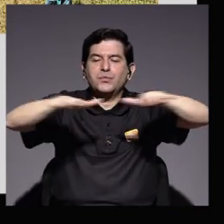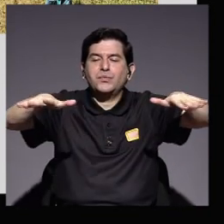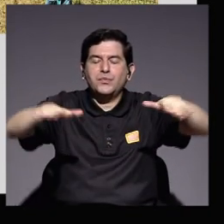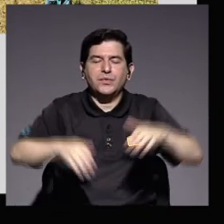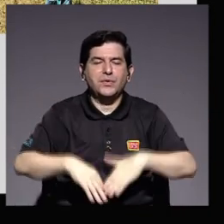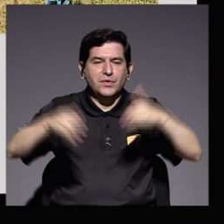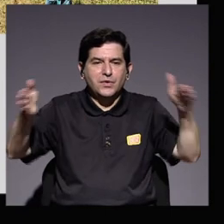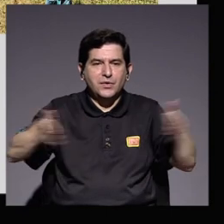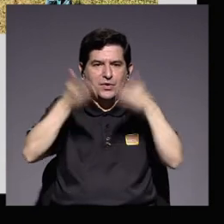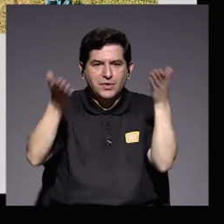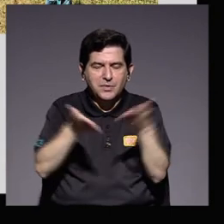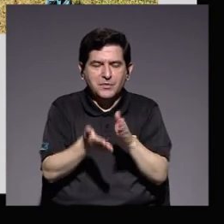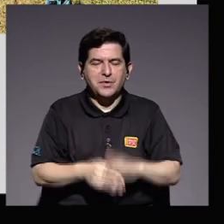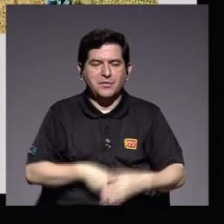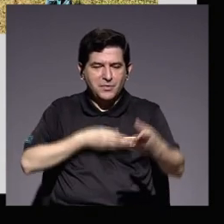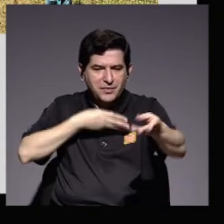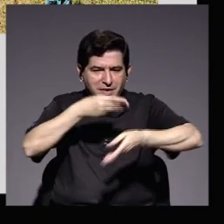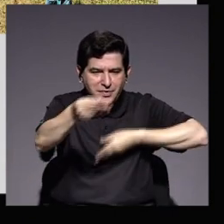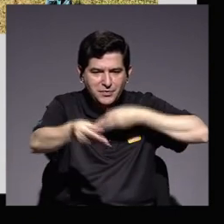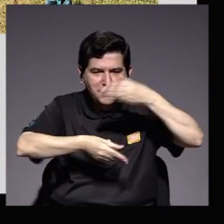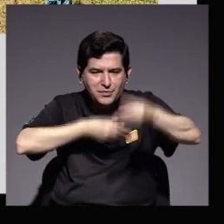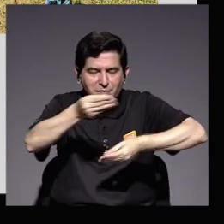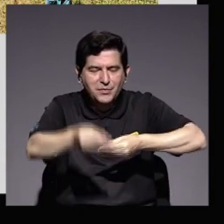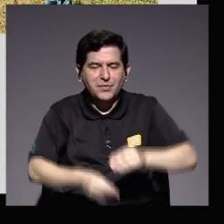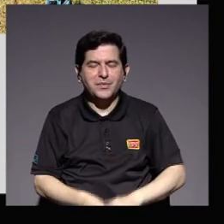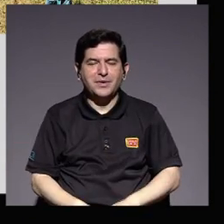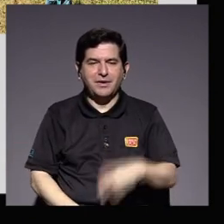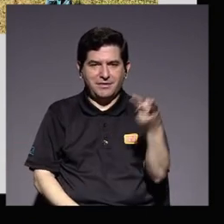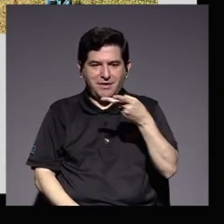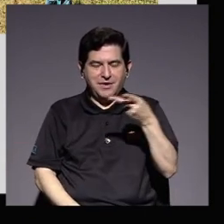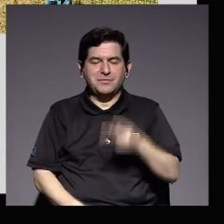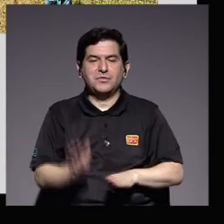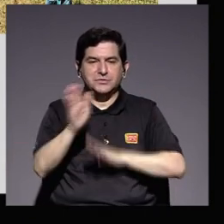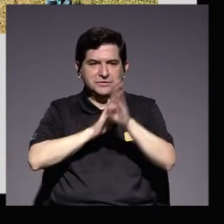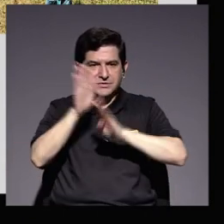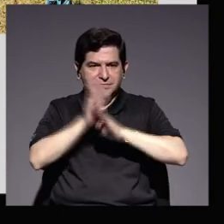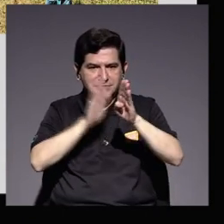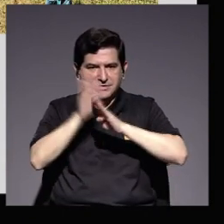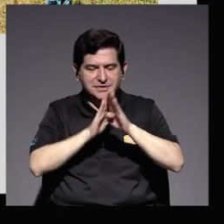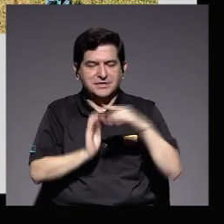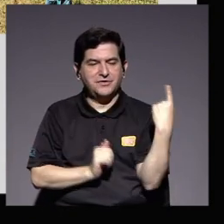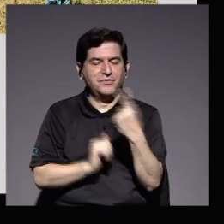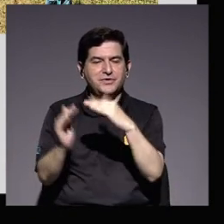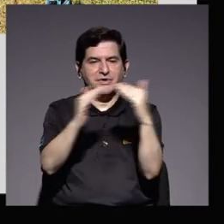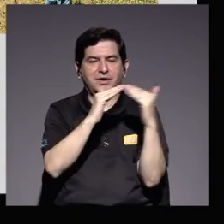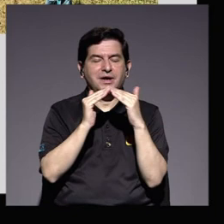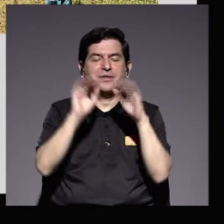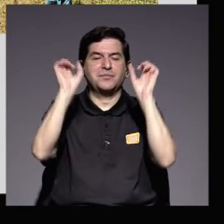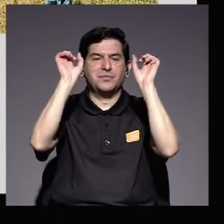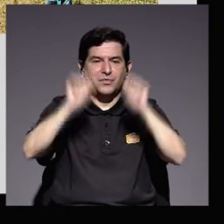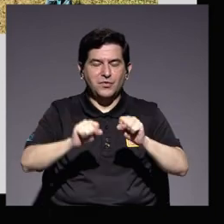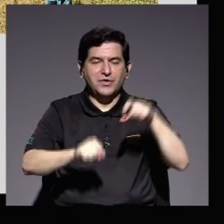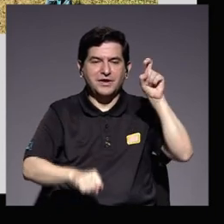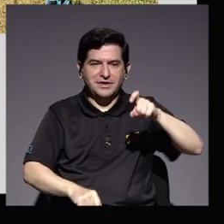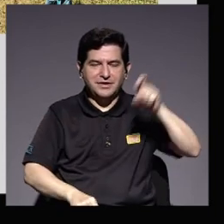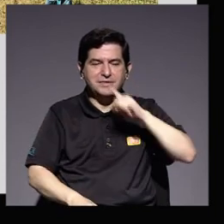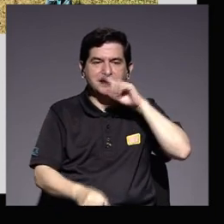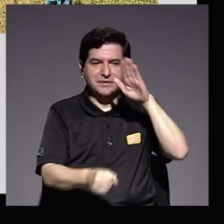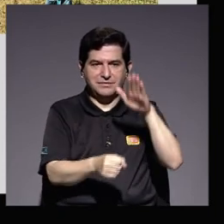promover intercambios de aprendizaje mutuo en pos de alcanzar el desarrollo que cada comunidad espera y necesita